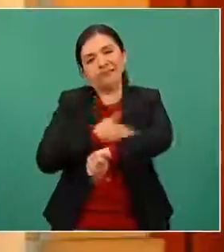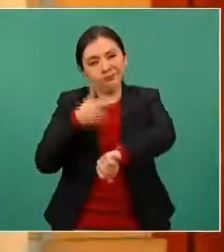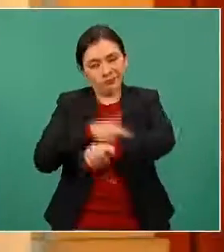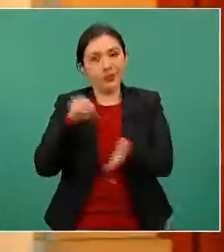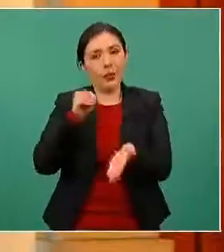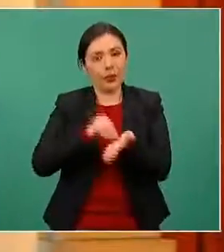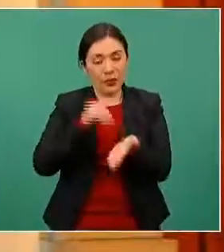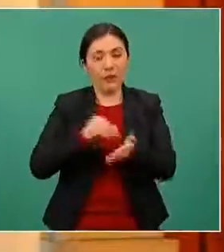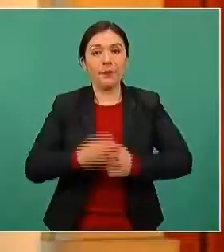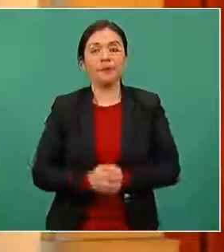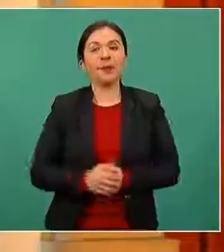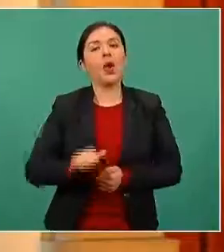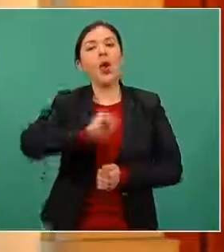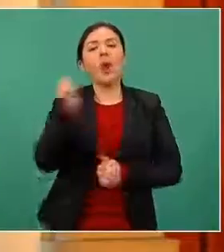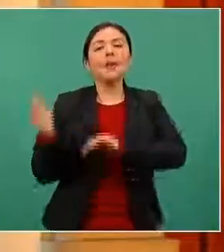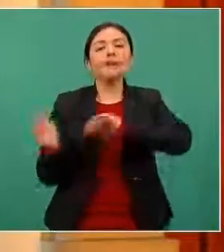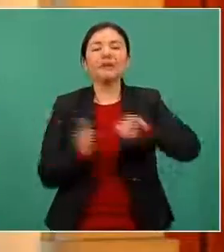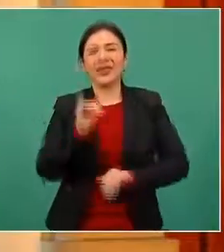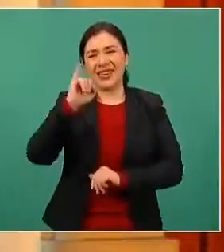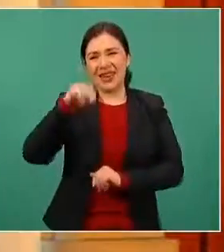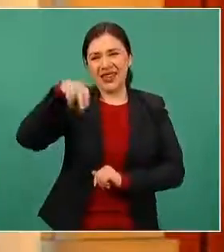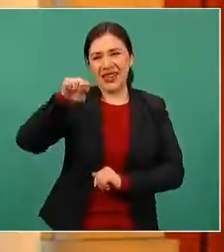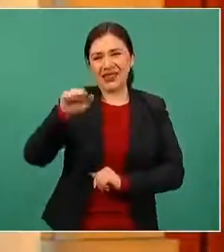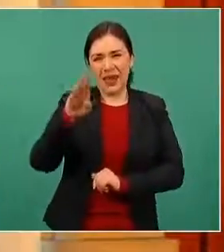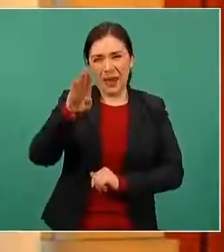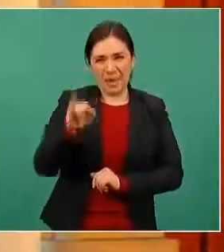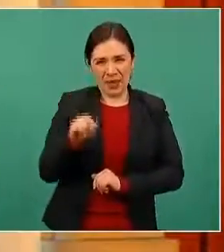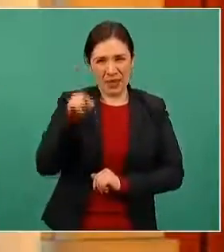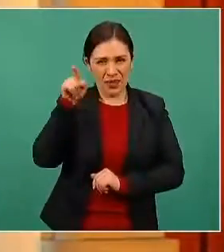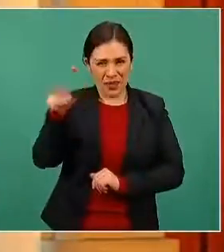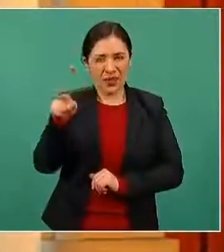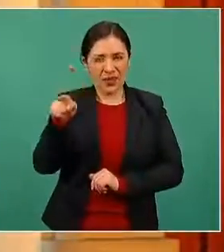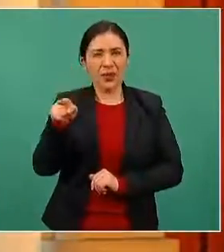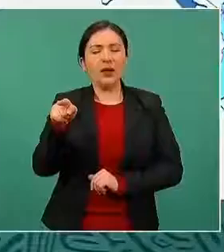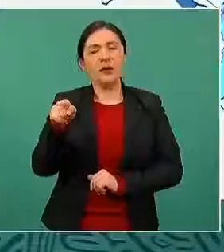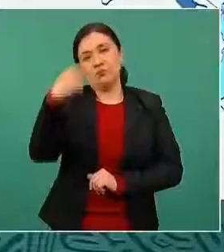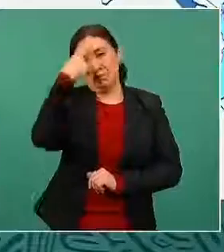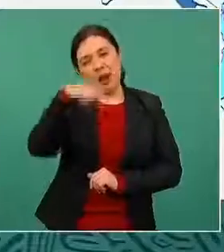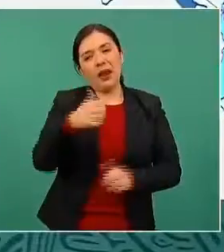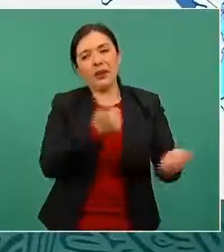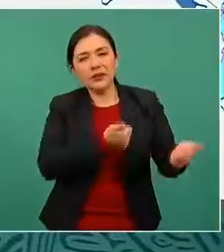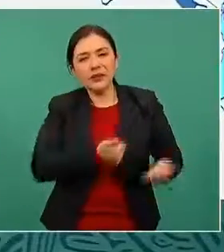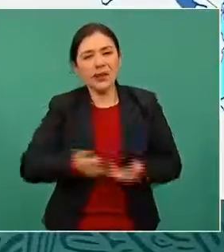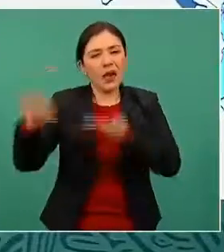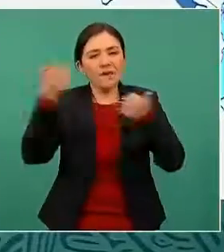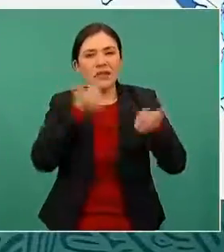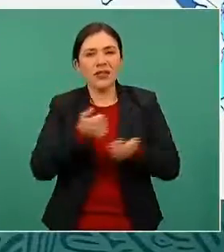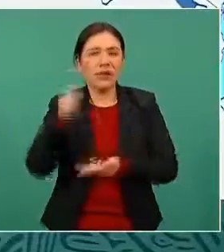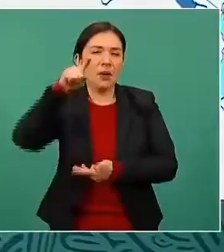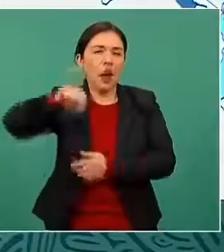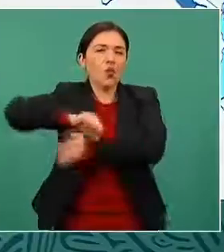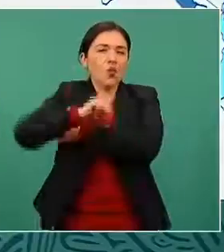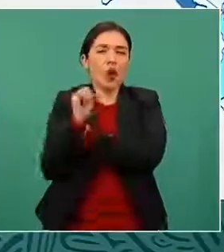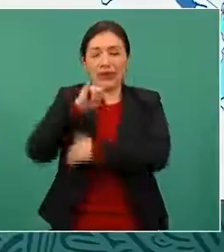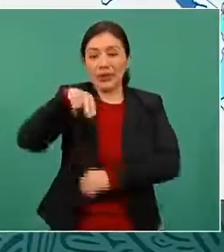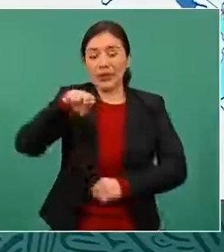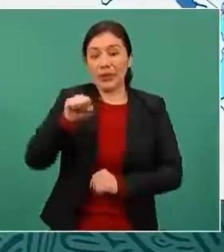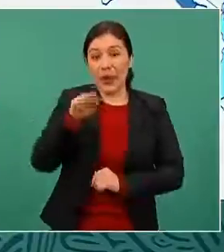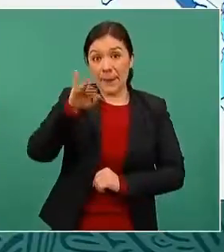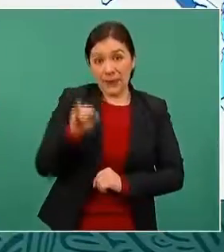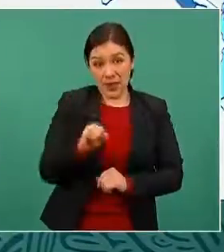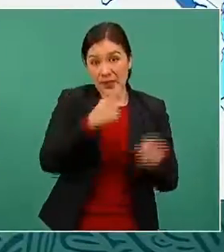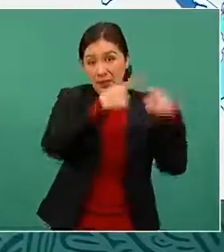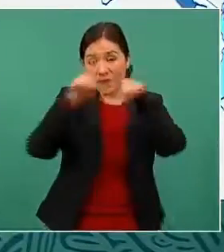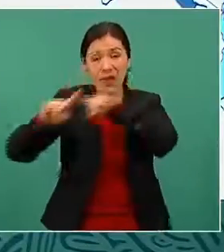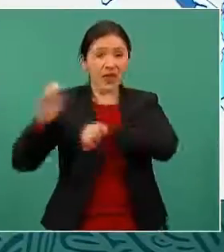Insabi, la siguiente. En cuanto a la distribución a los almacenes del Insabi en